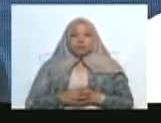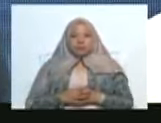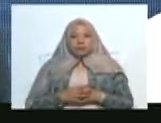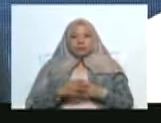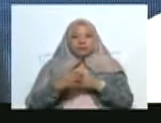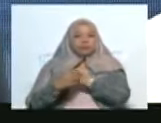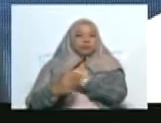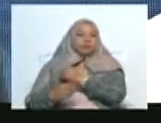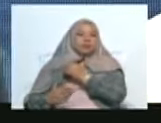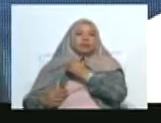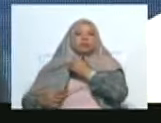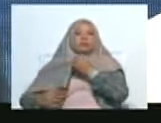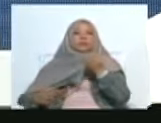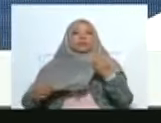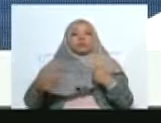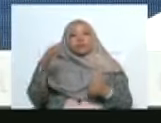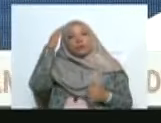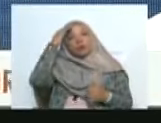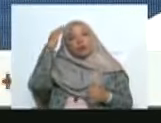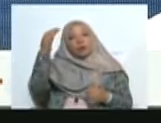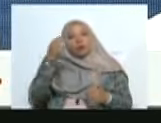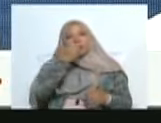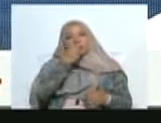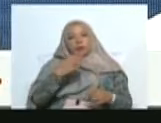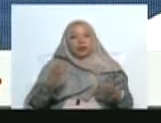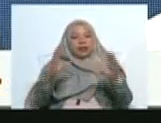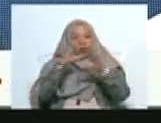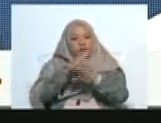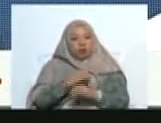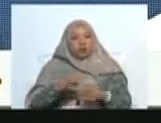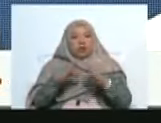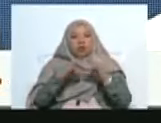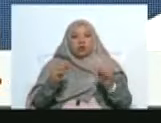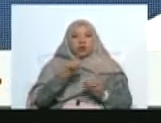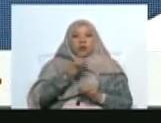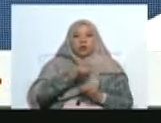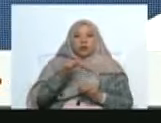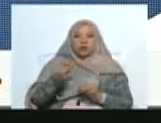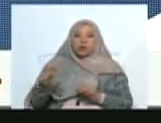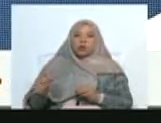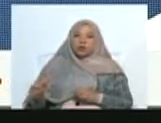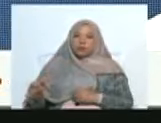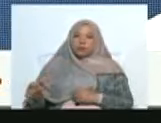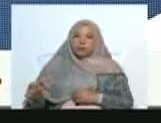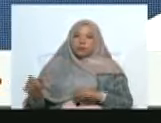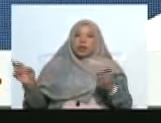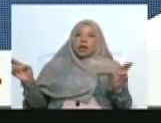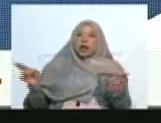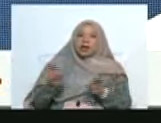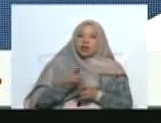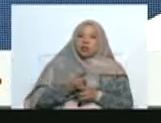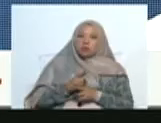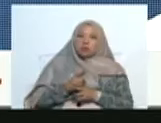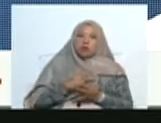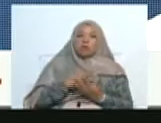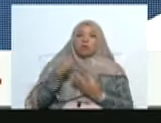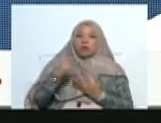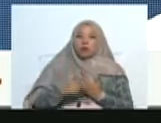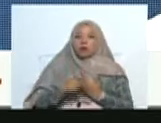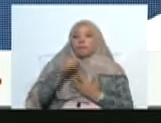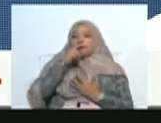Saludos, muy buenas noches, gracias estudio y gracias a ustedes en toda Venezuela que se incorporan a este resumen de lo que ha sido esta entrega del programa